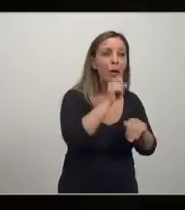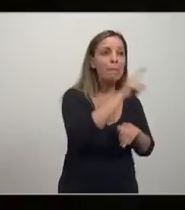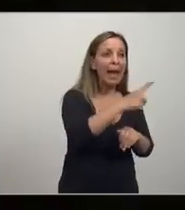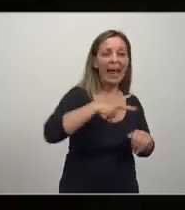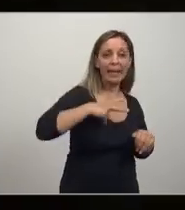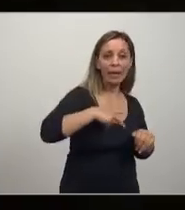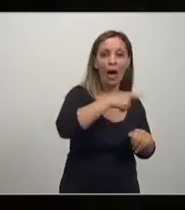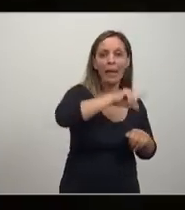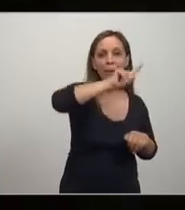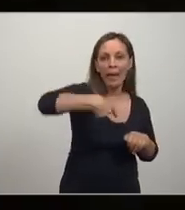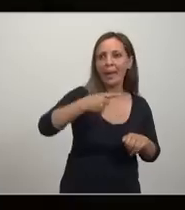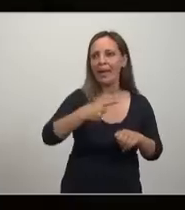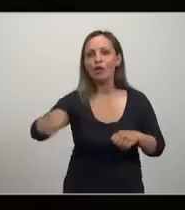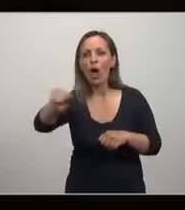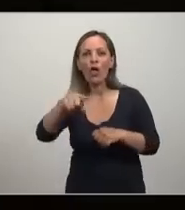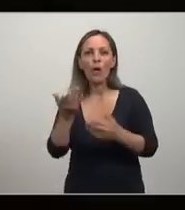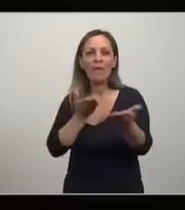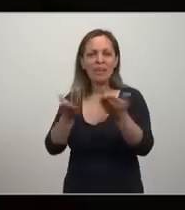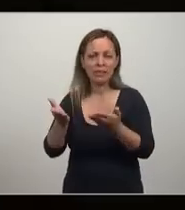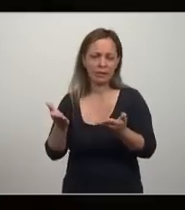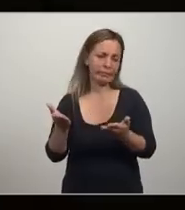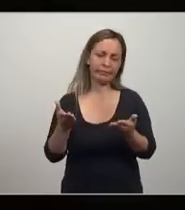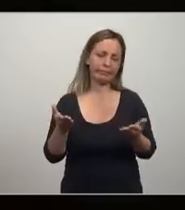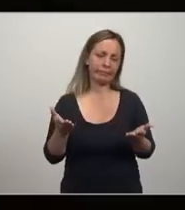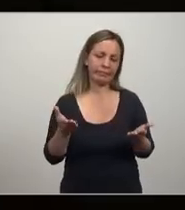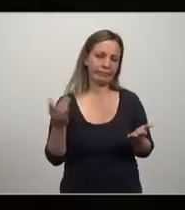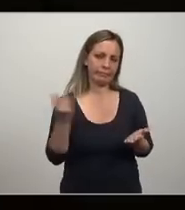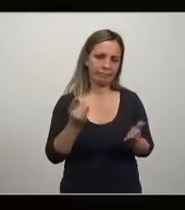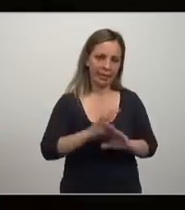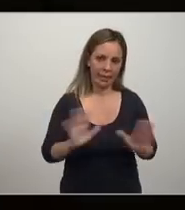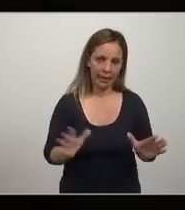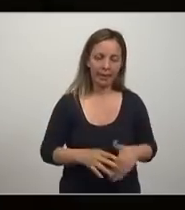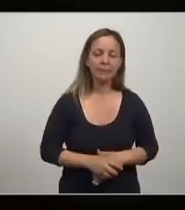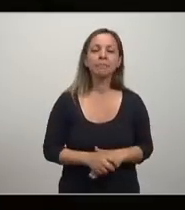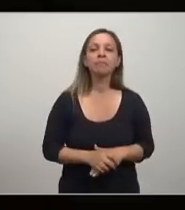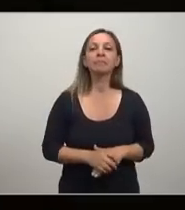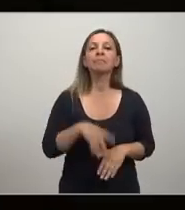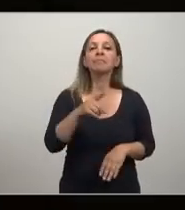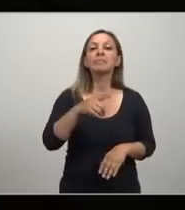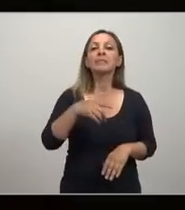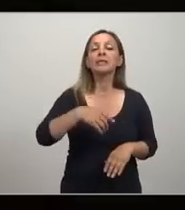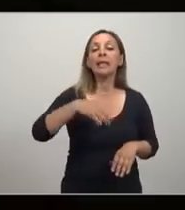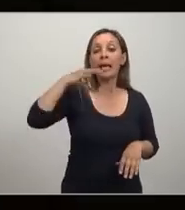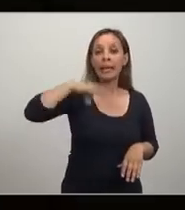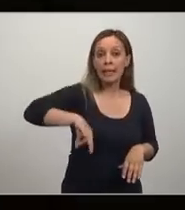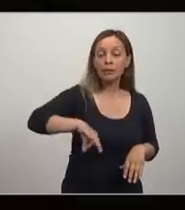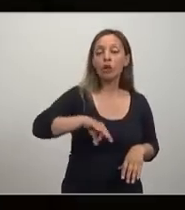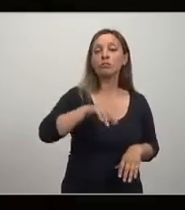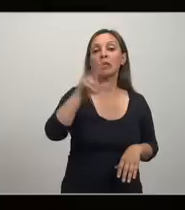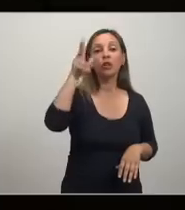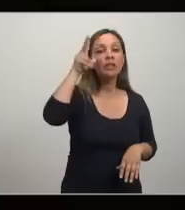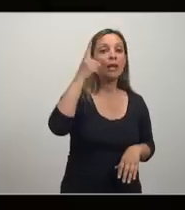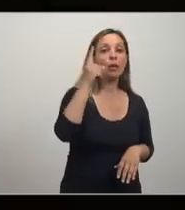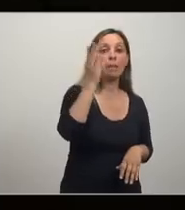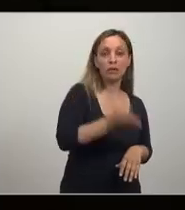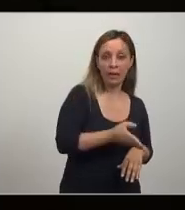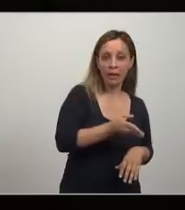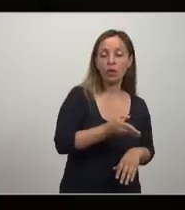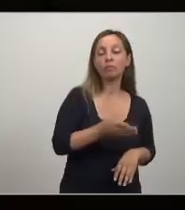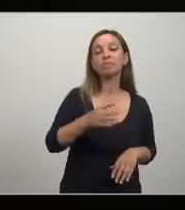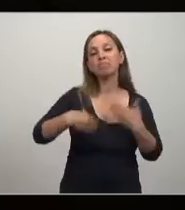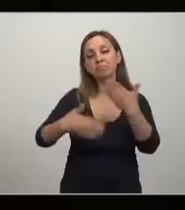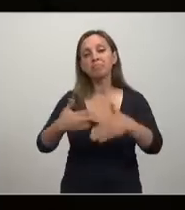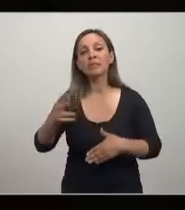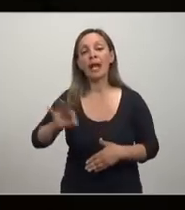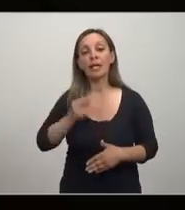todos. Entre 1930 y 1980 el impuesto a la renta promedio para los más altos ingresos en Estados Unidos fue 81%. En